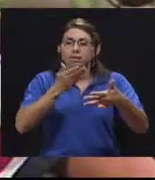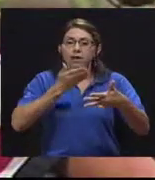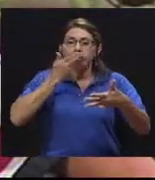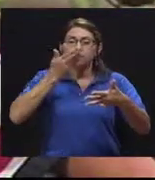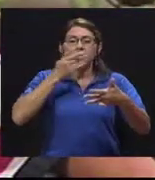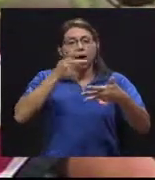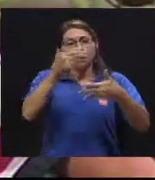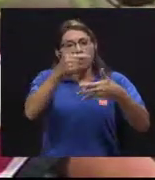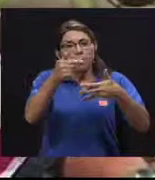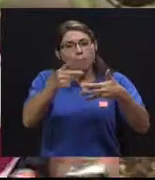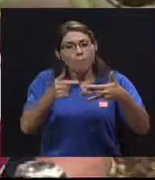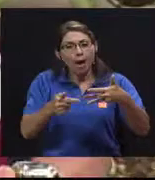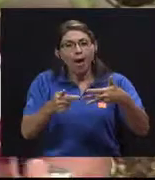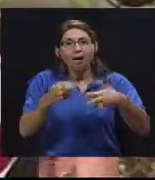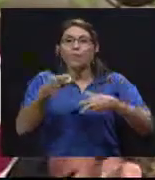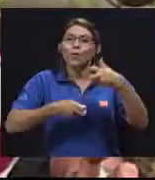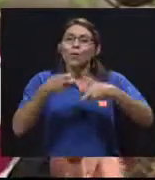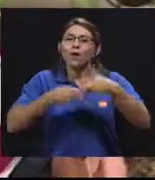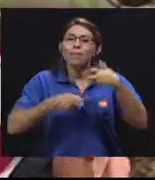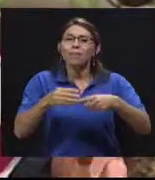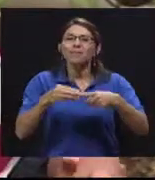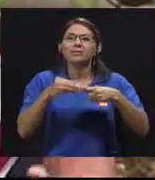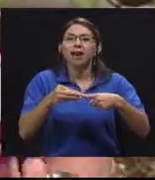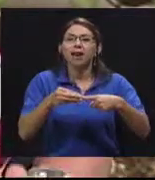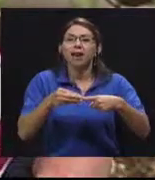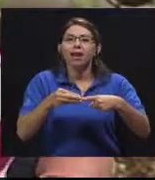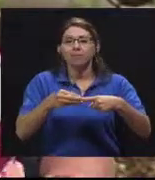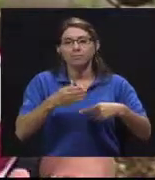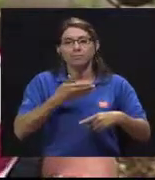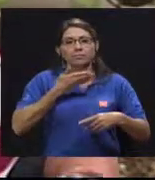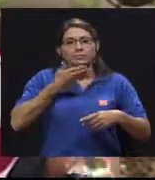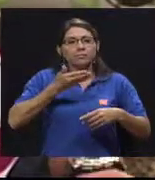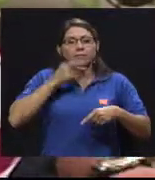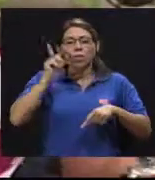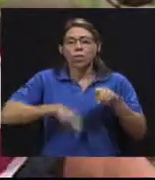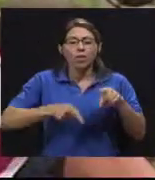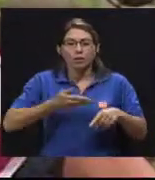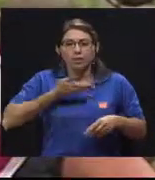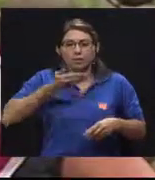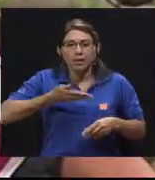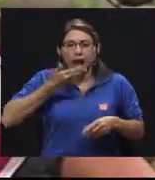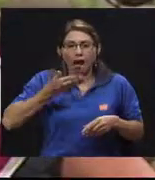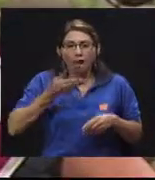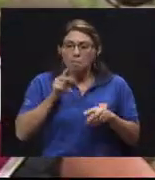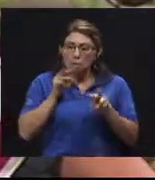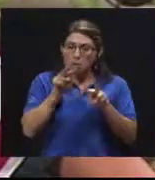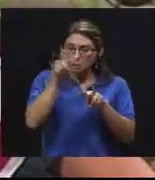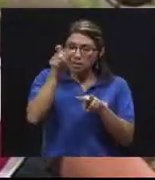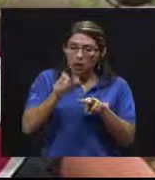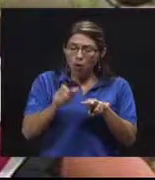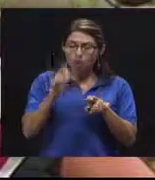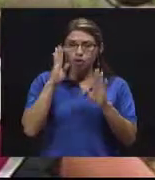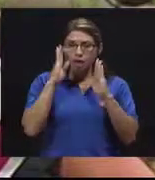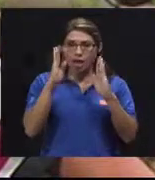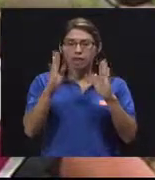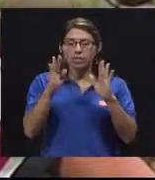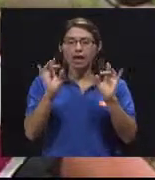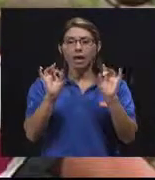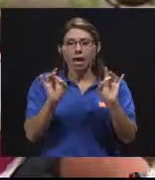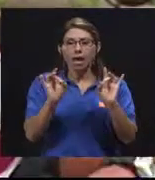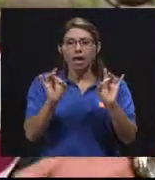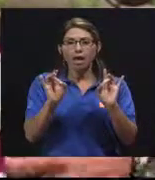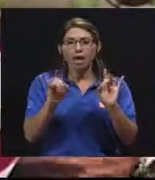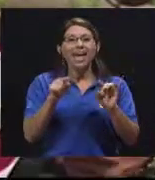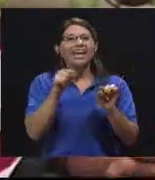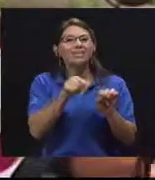que le cuesta respirar. Entonces, el problema principal, dificultad respiratorio, problema para respirar, está consciente, está orientado.